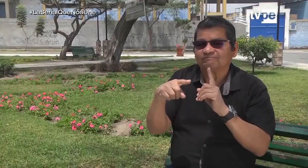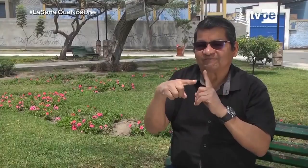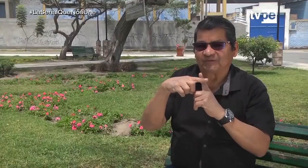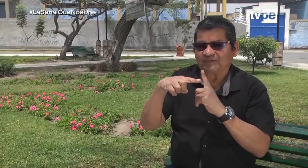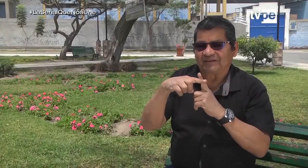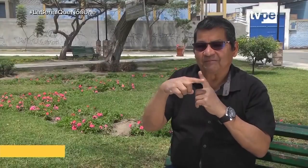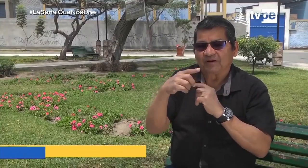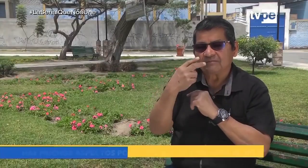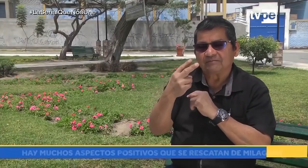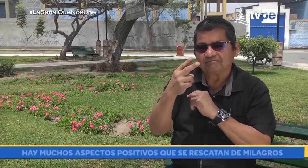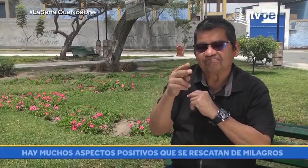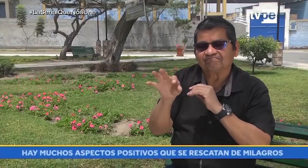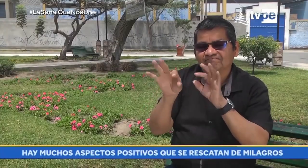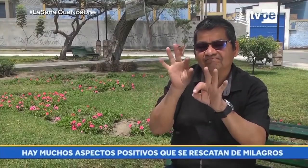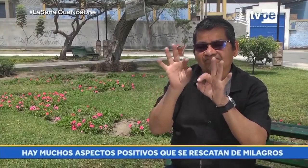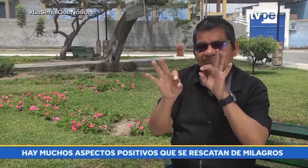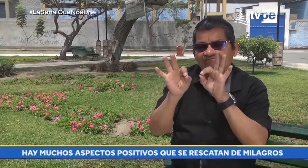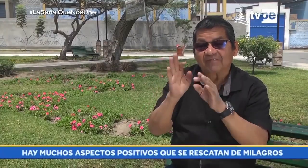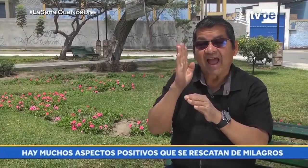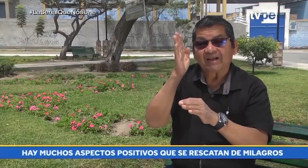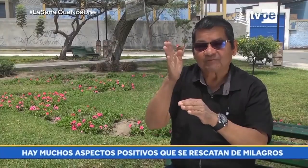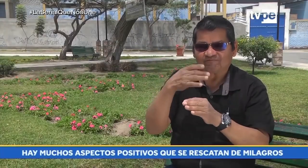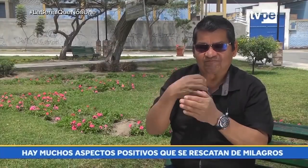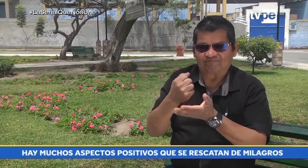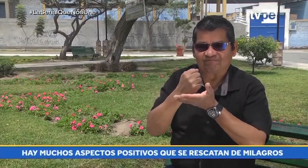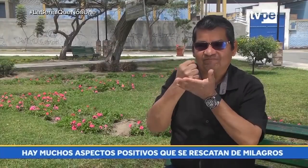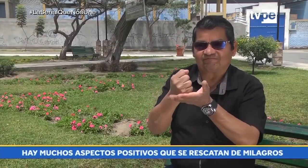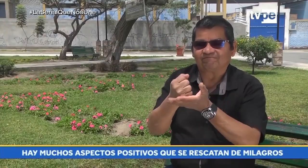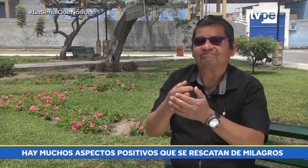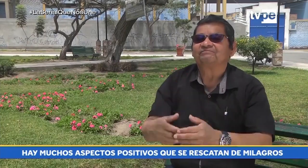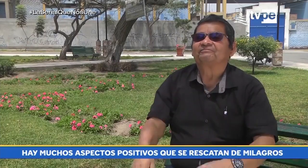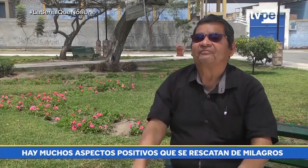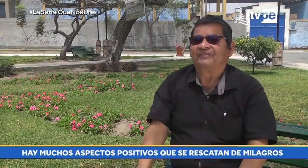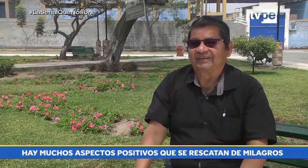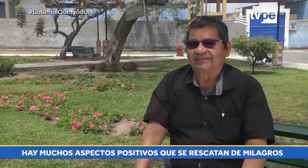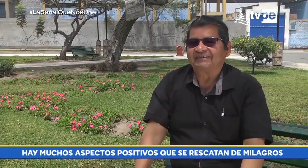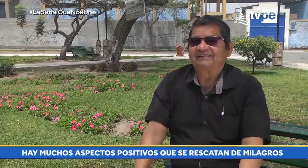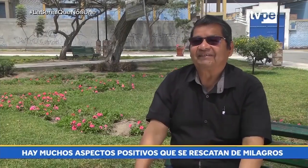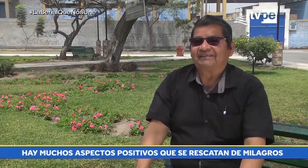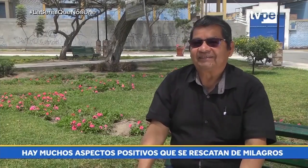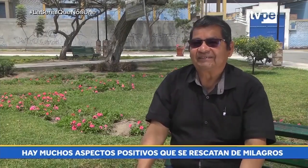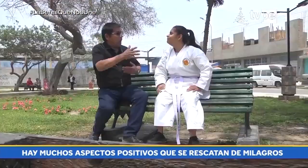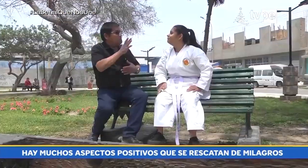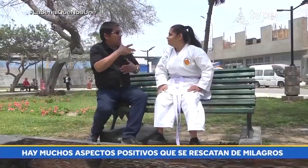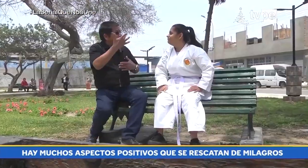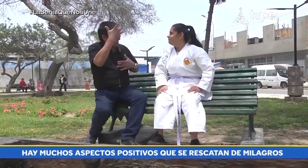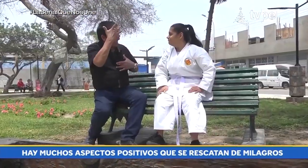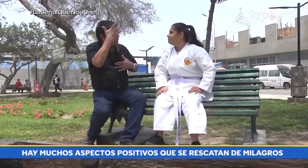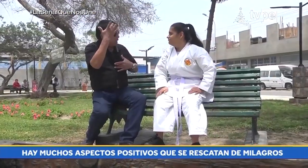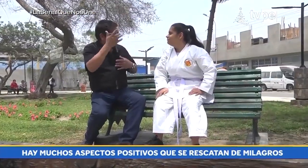Tiene muchos aspectos positivos que rescatar de ella y en eso estamos trabajando.